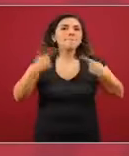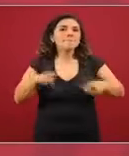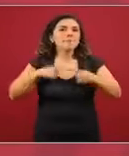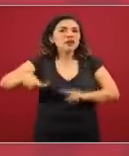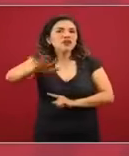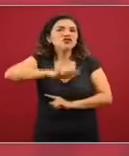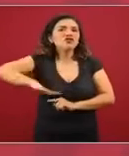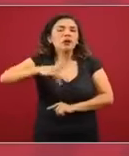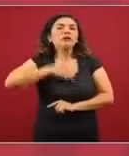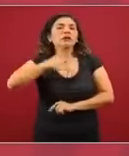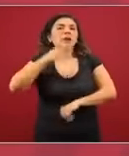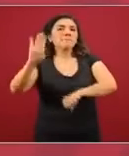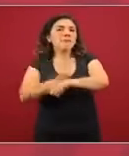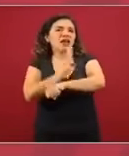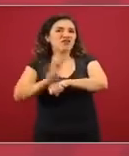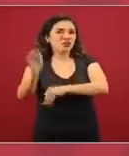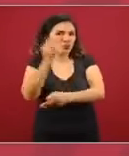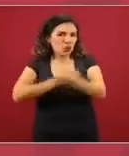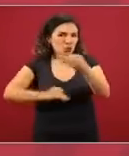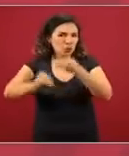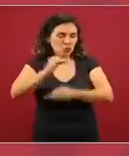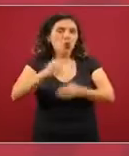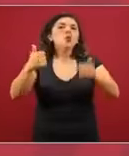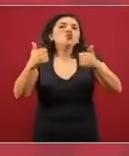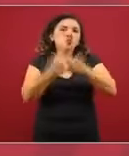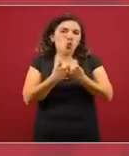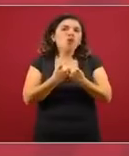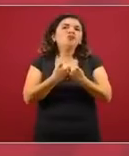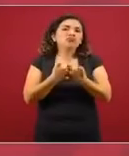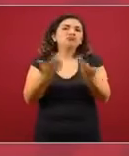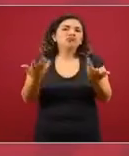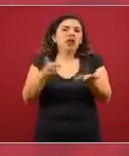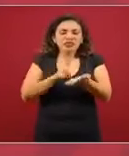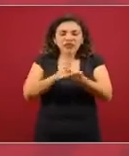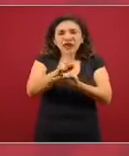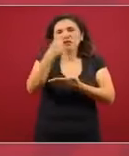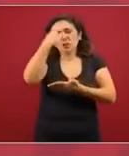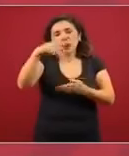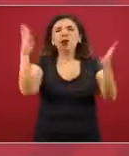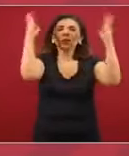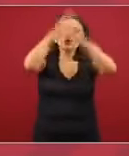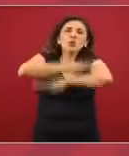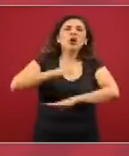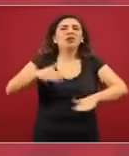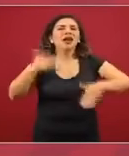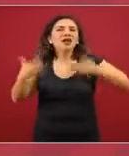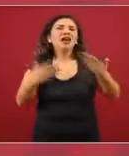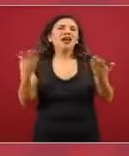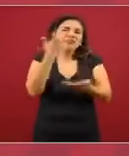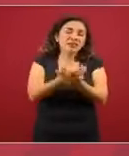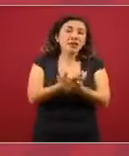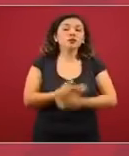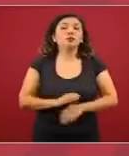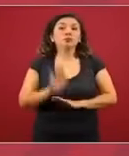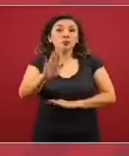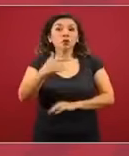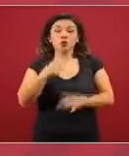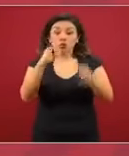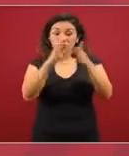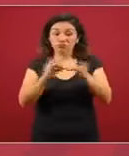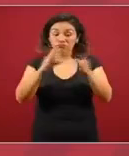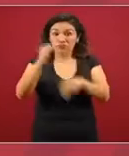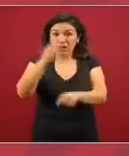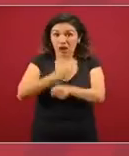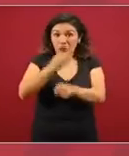a la población a través del derecho y la recreación. Lo que les quiero comentar es